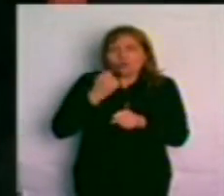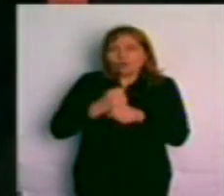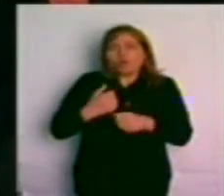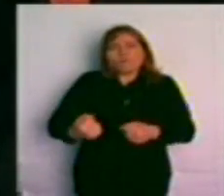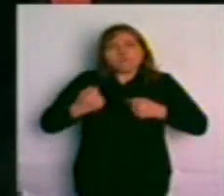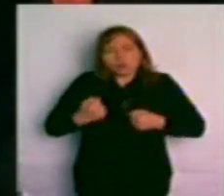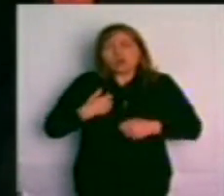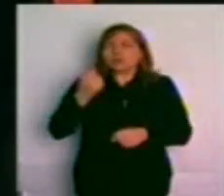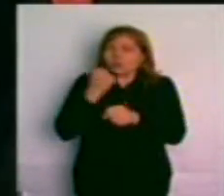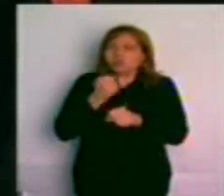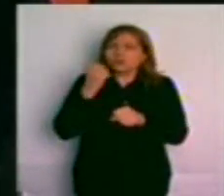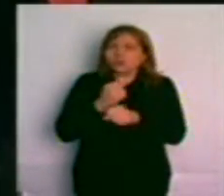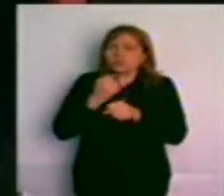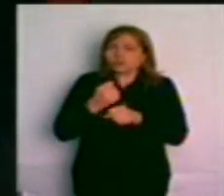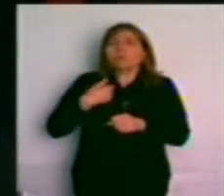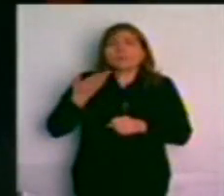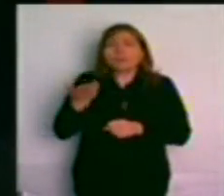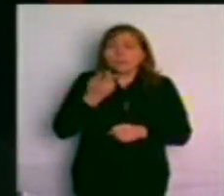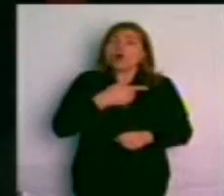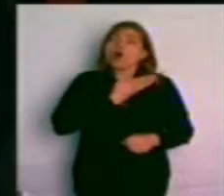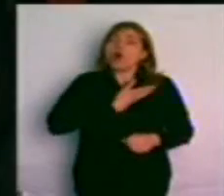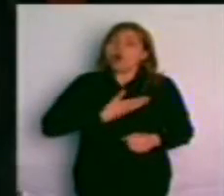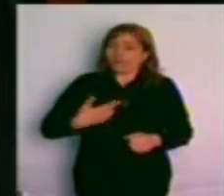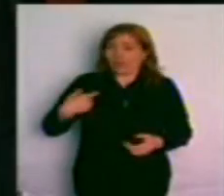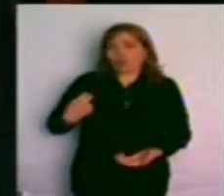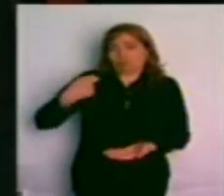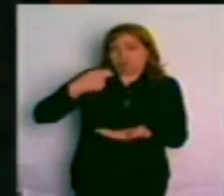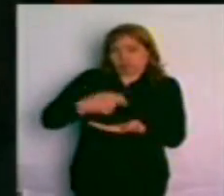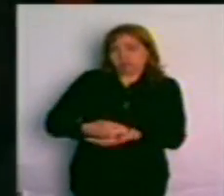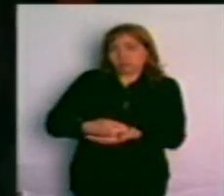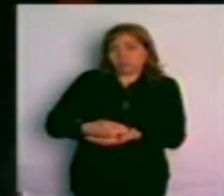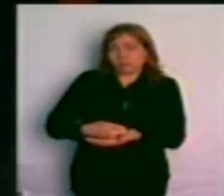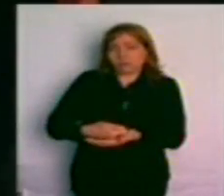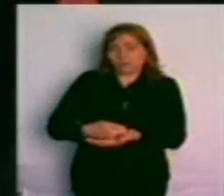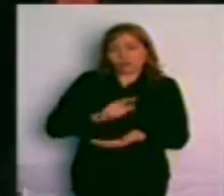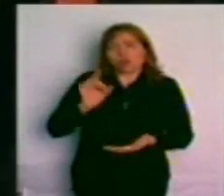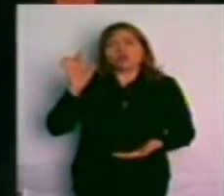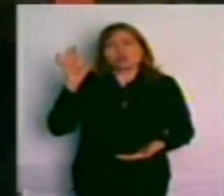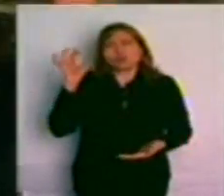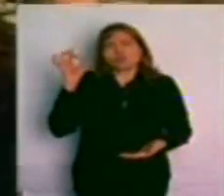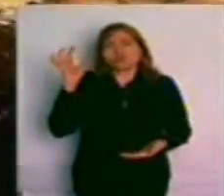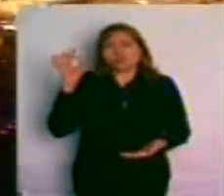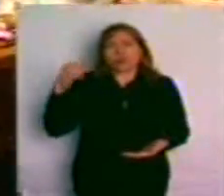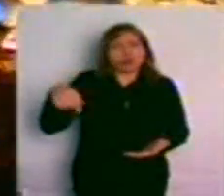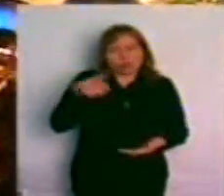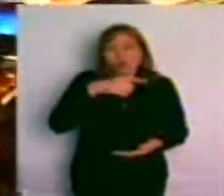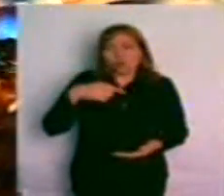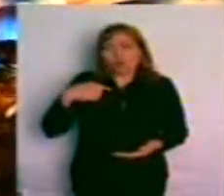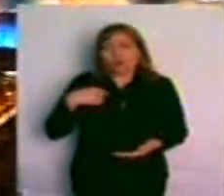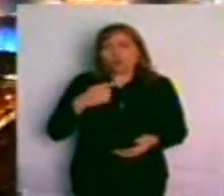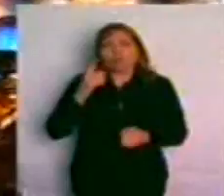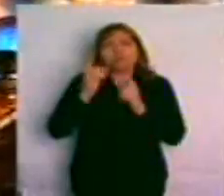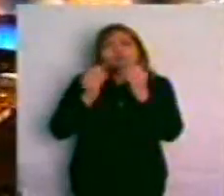y recursos que ha puesto el Gobierno Nacional, no solamente porque también han